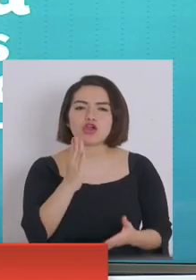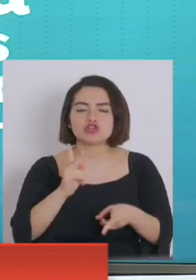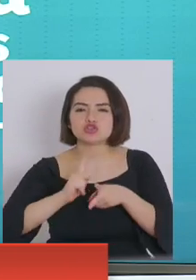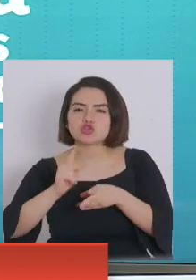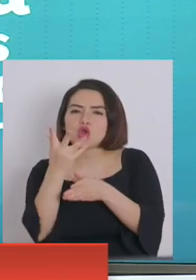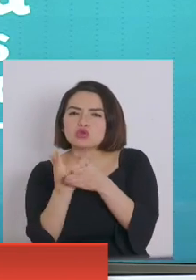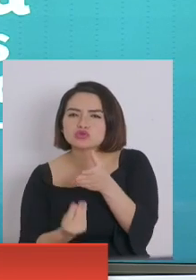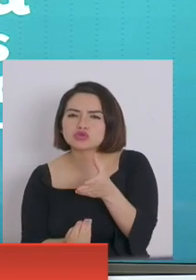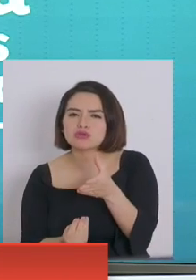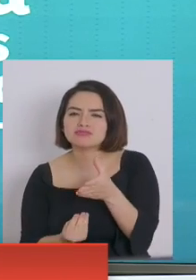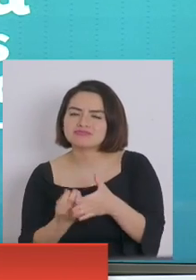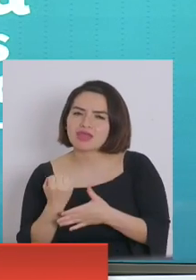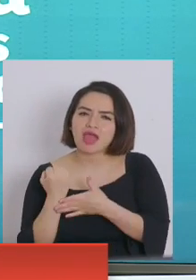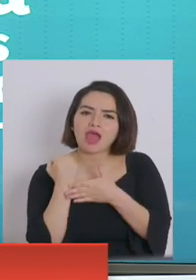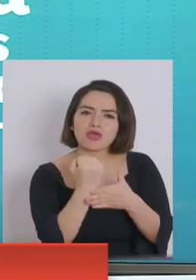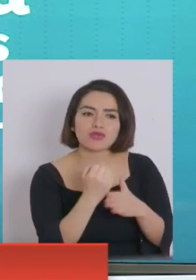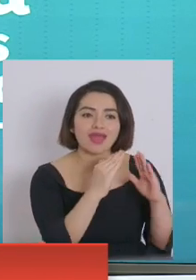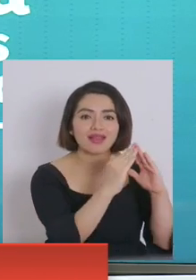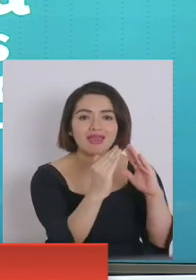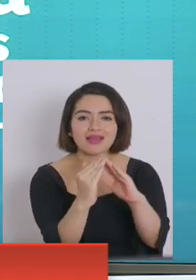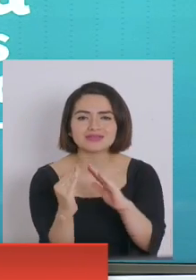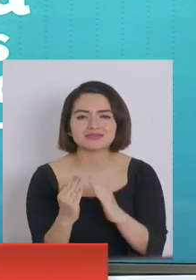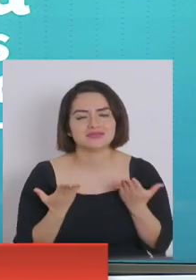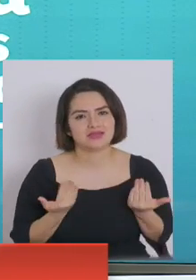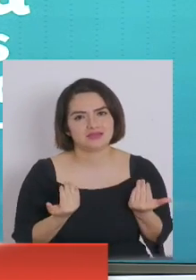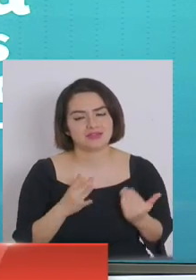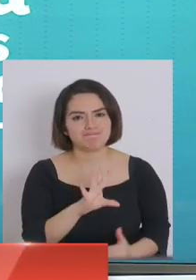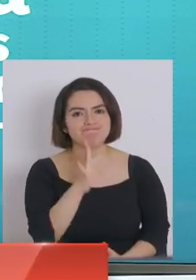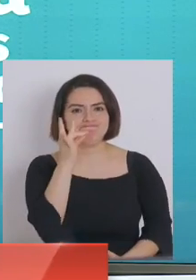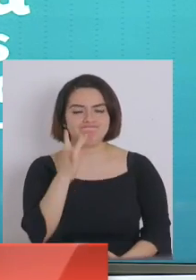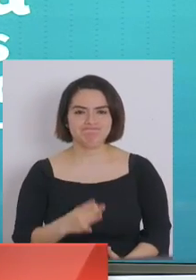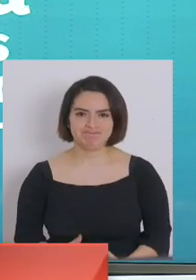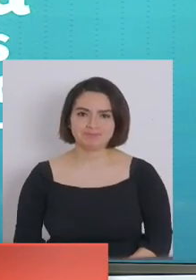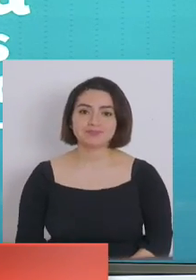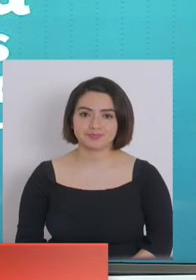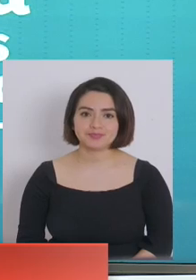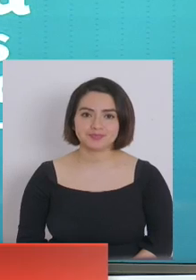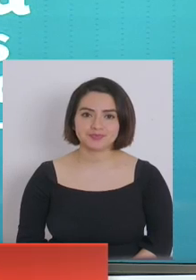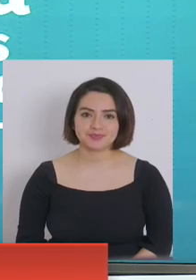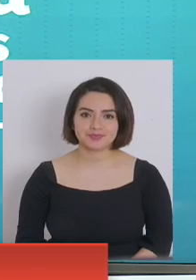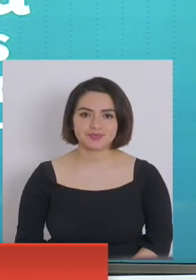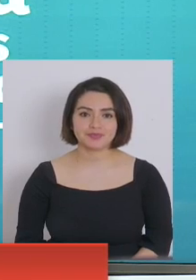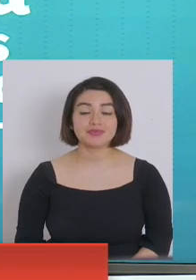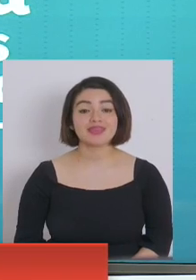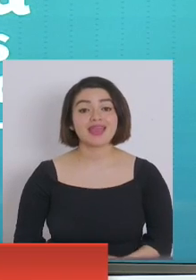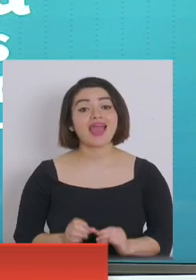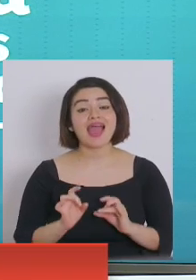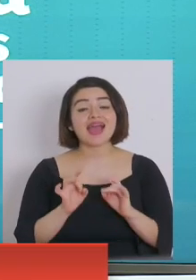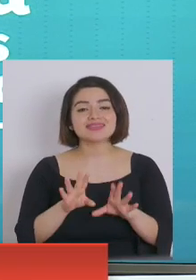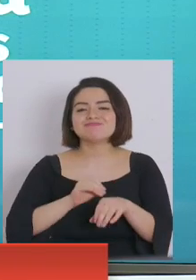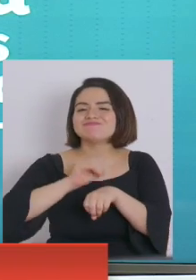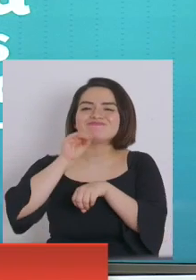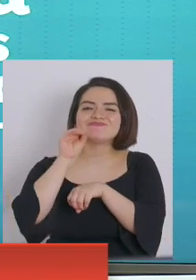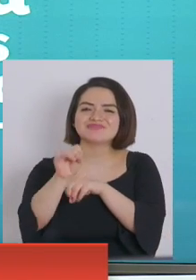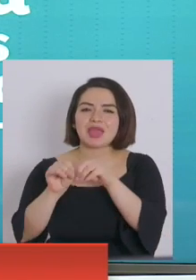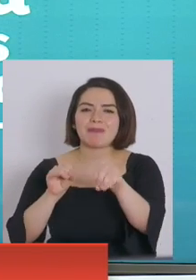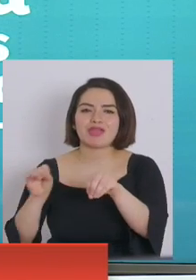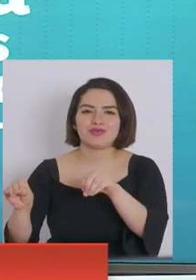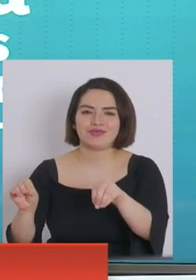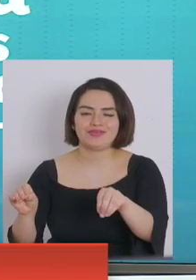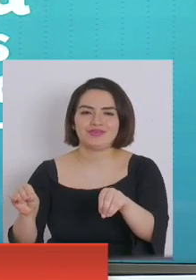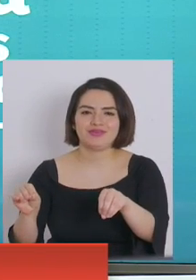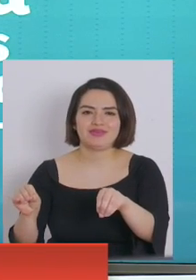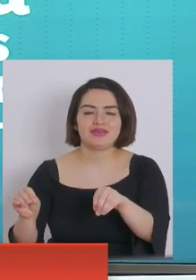poder llegar a aquellos hogares que tanto nos necesitan. Es así, bueno, como queremos hacer un llamado particularmente